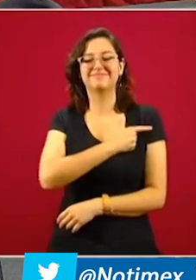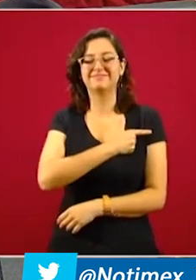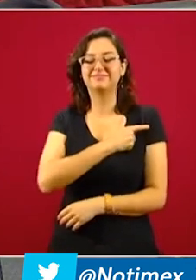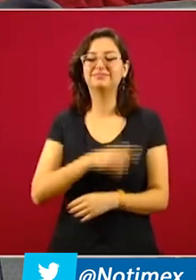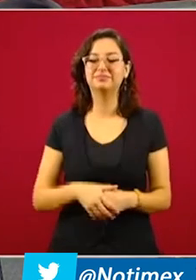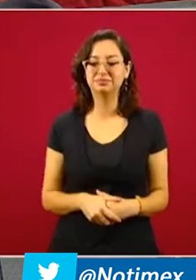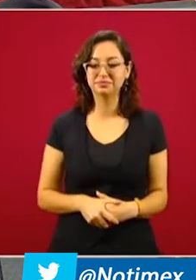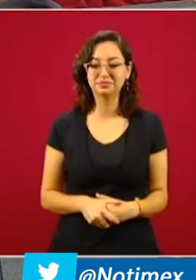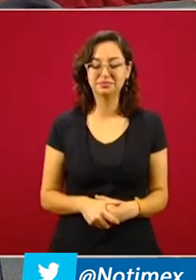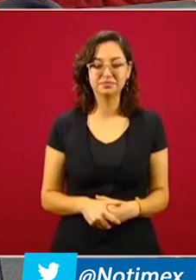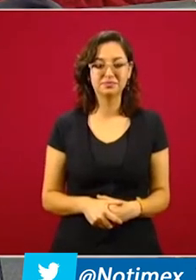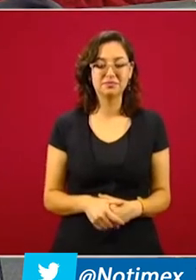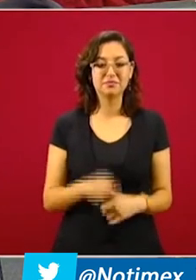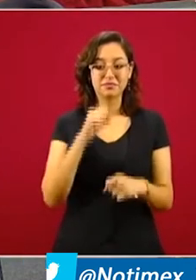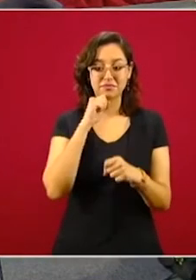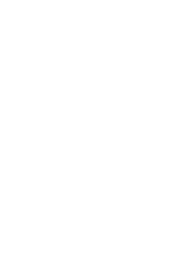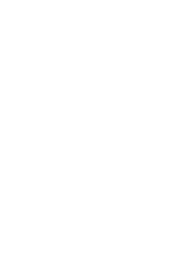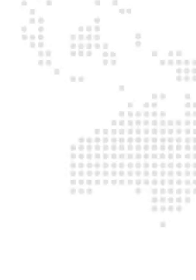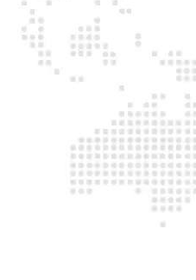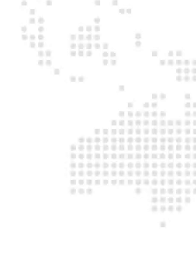tuvo coronavirus, subrayó.